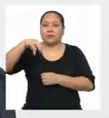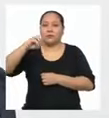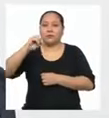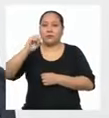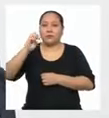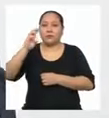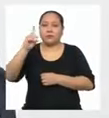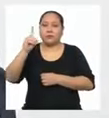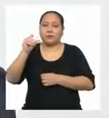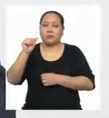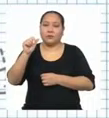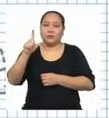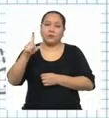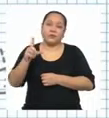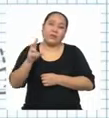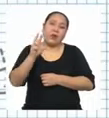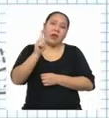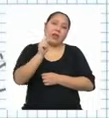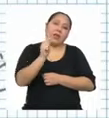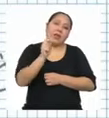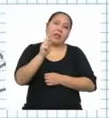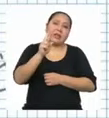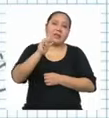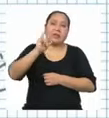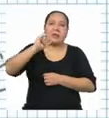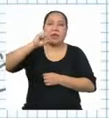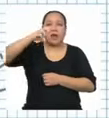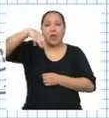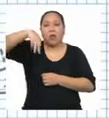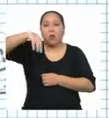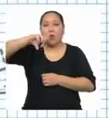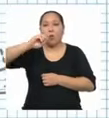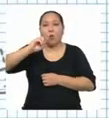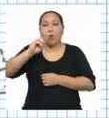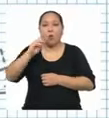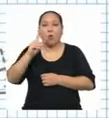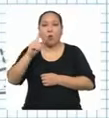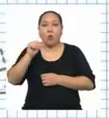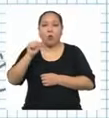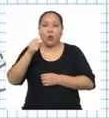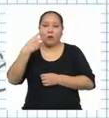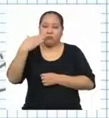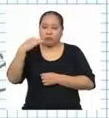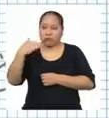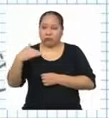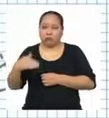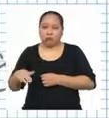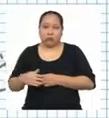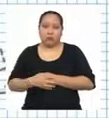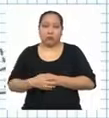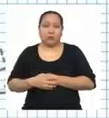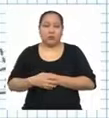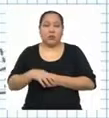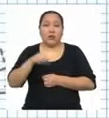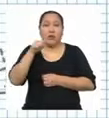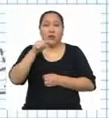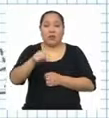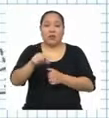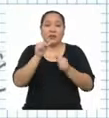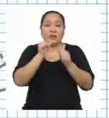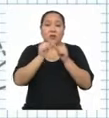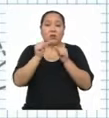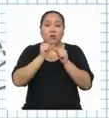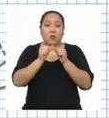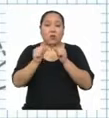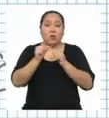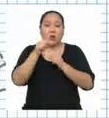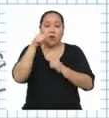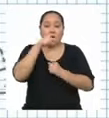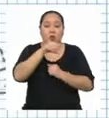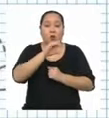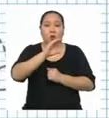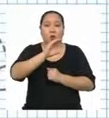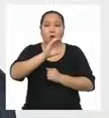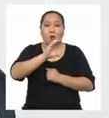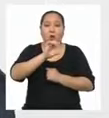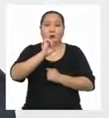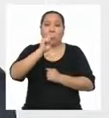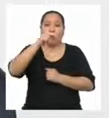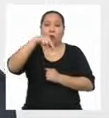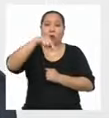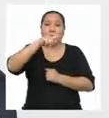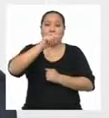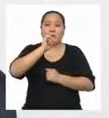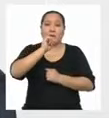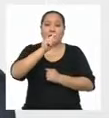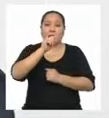trimodal, etc. También hay que considerar que evidentemente En el caso de una variable cuantitativa discreta